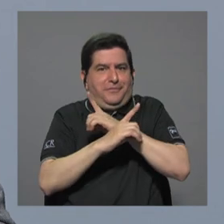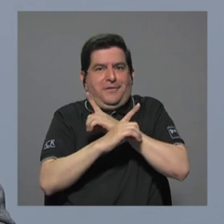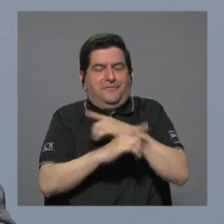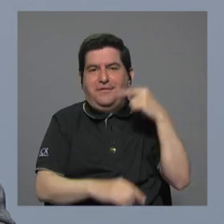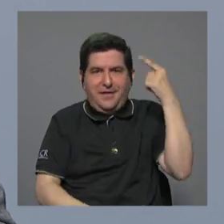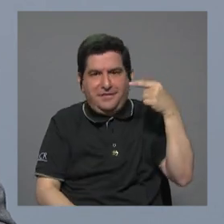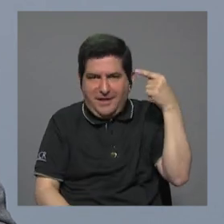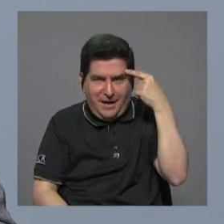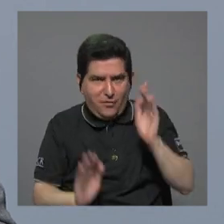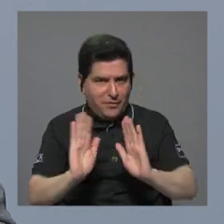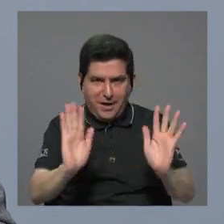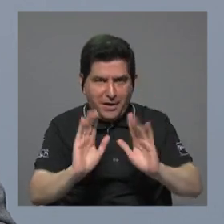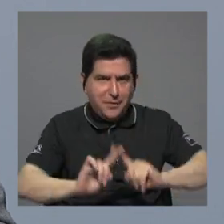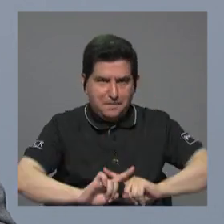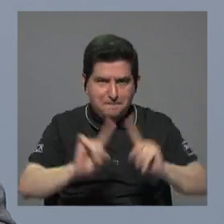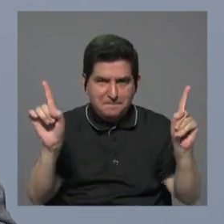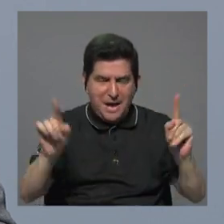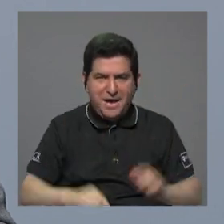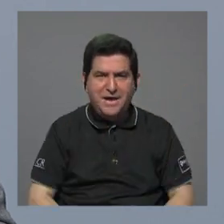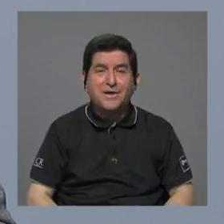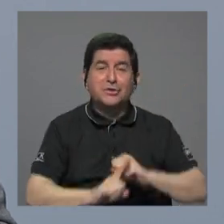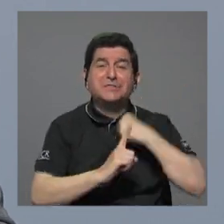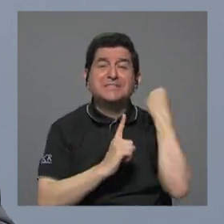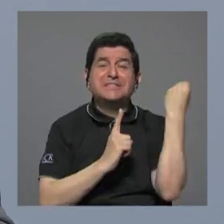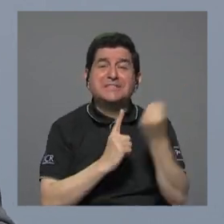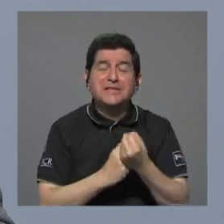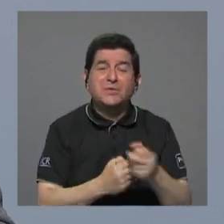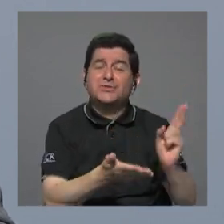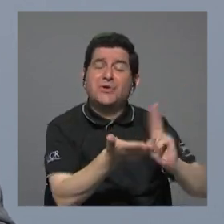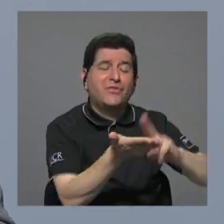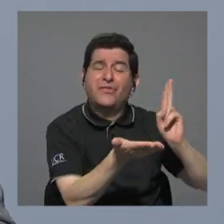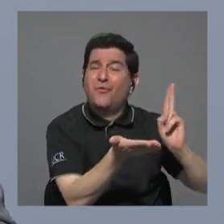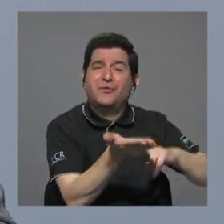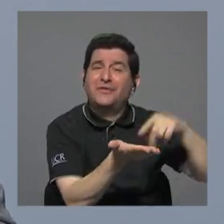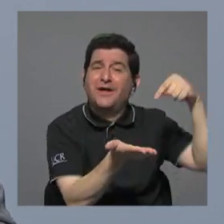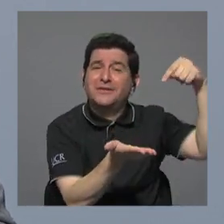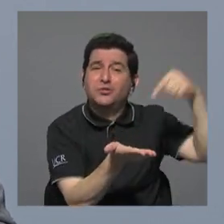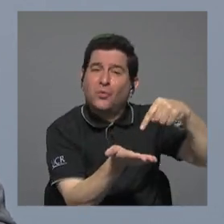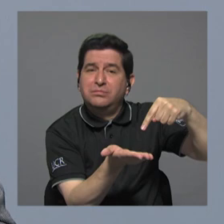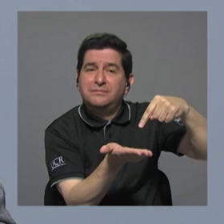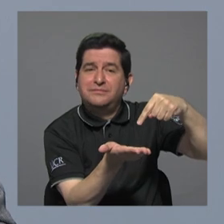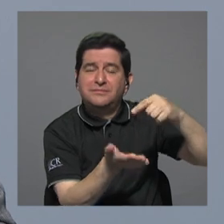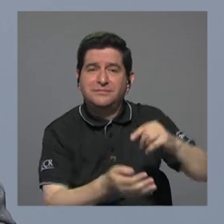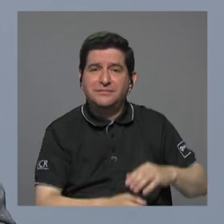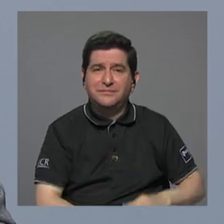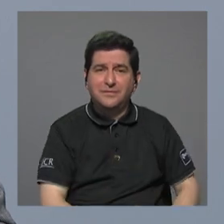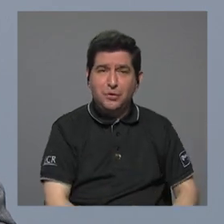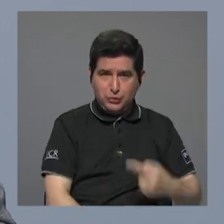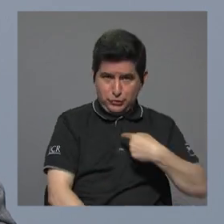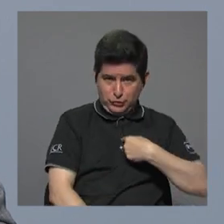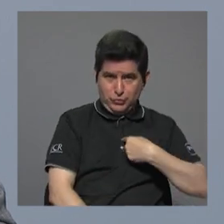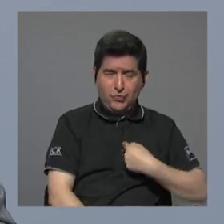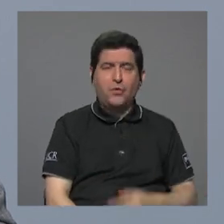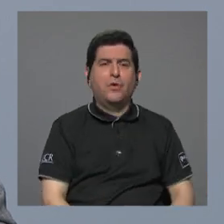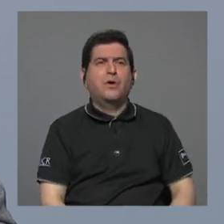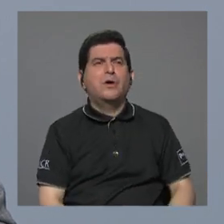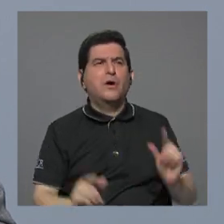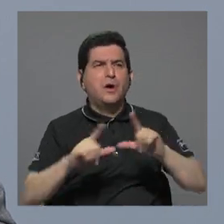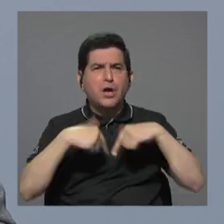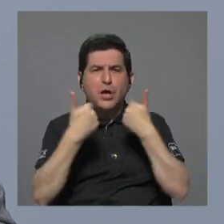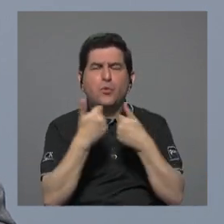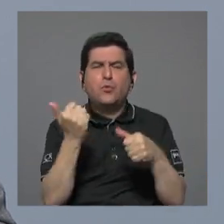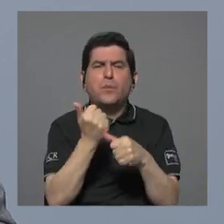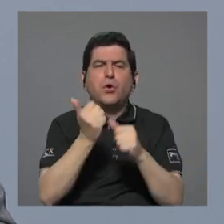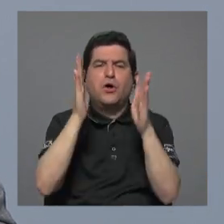gobierno pero es un asunto contractual yo y mi personal mis